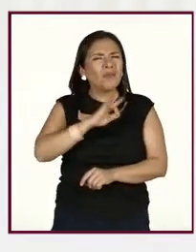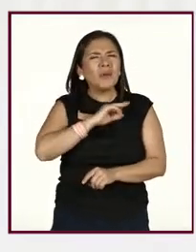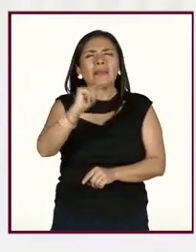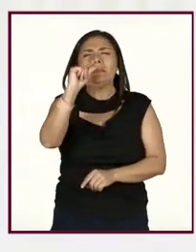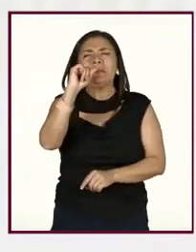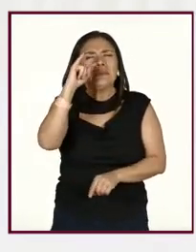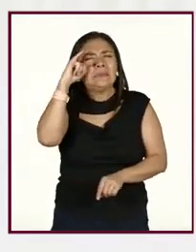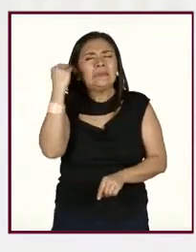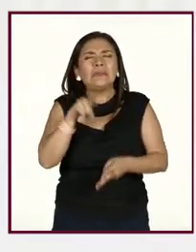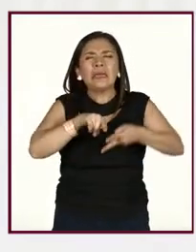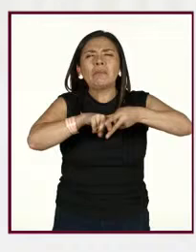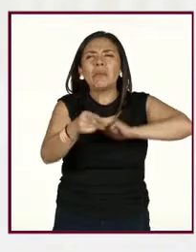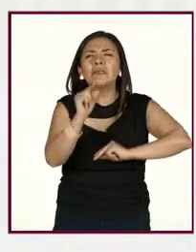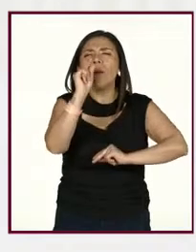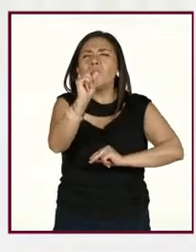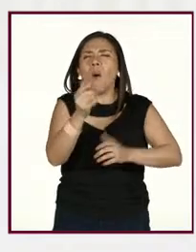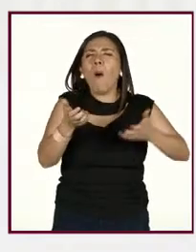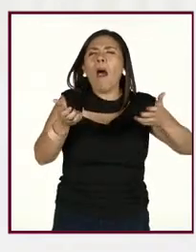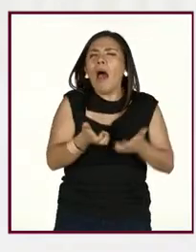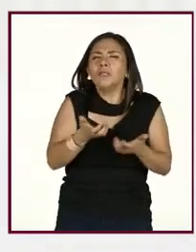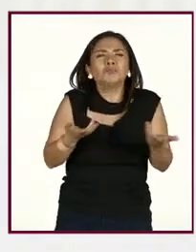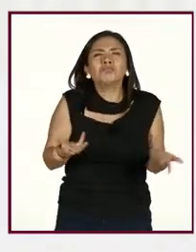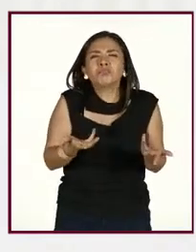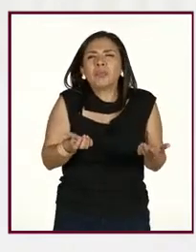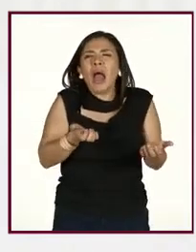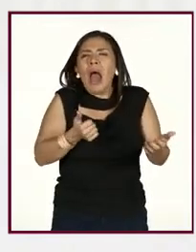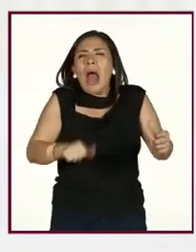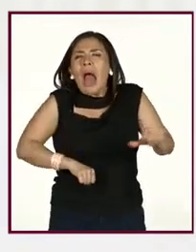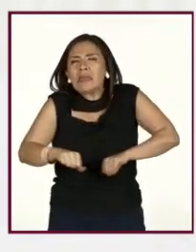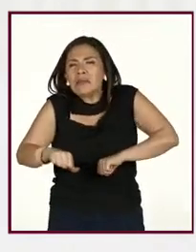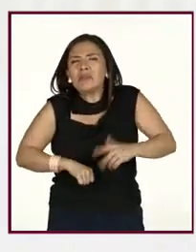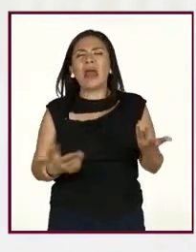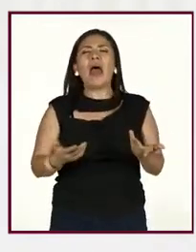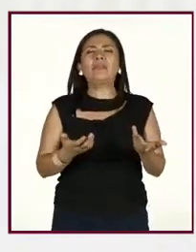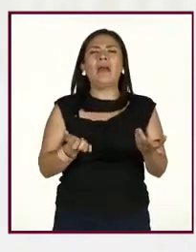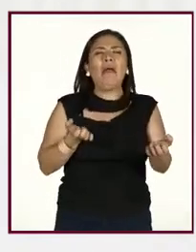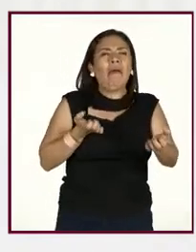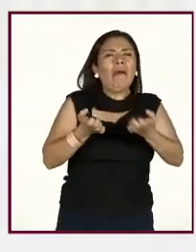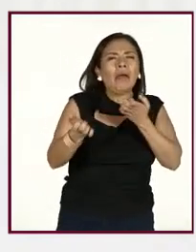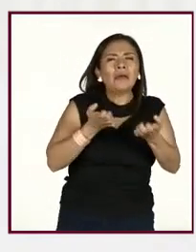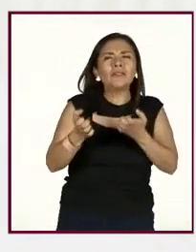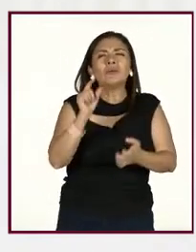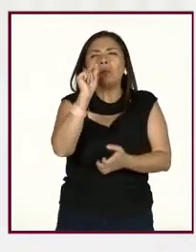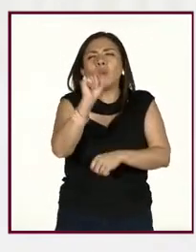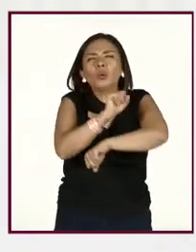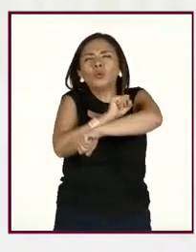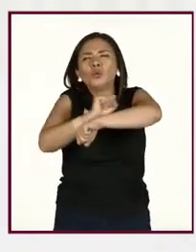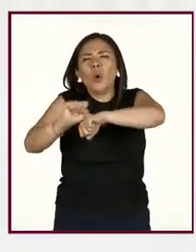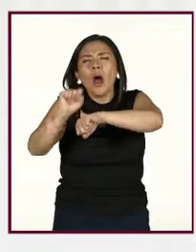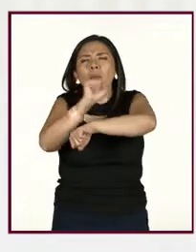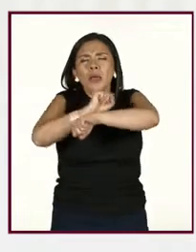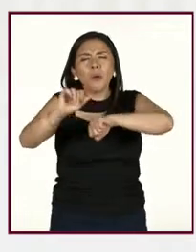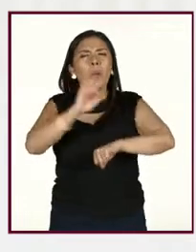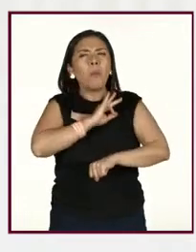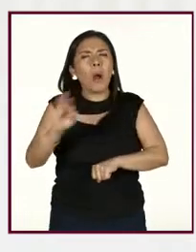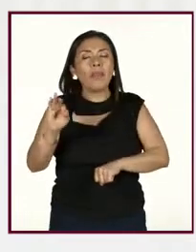empezar incorporando ciertas actividades, ciertos ejercicios,